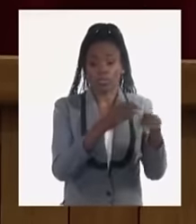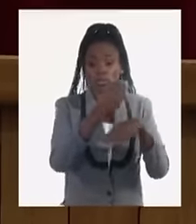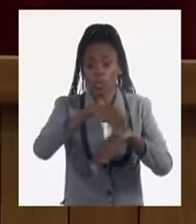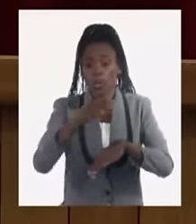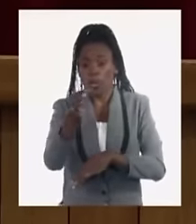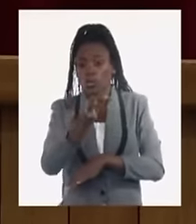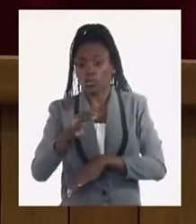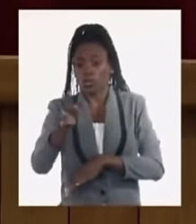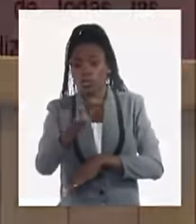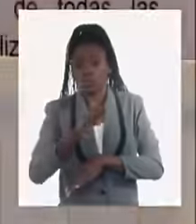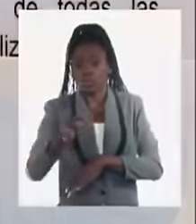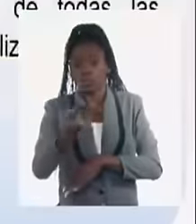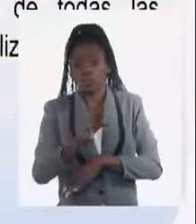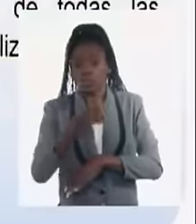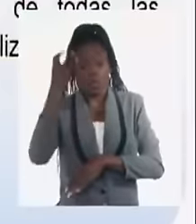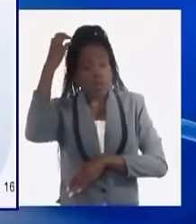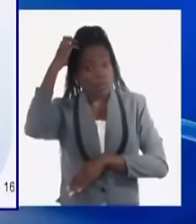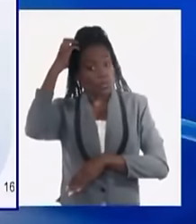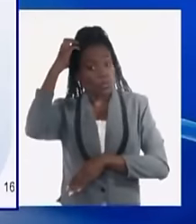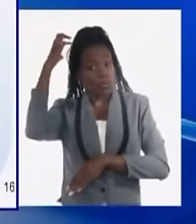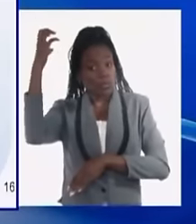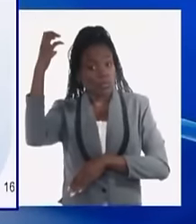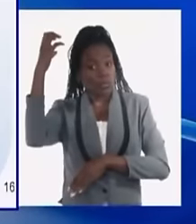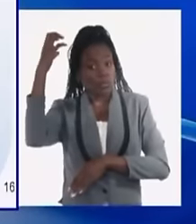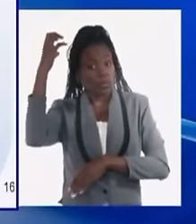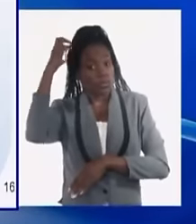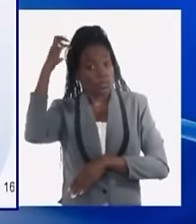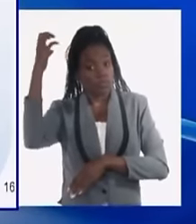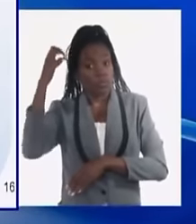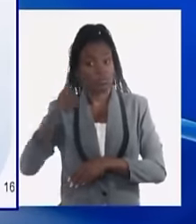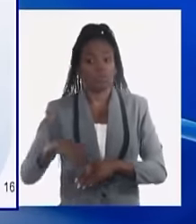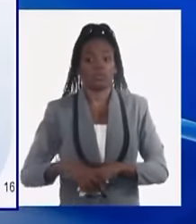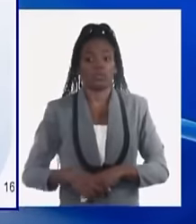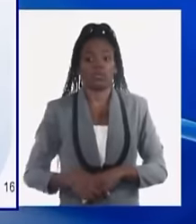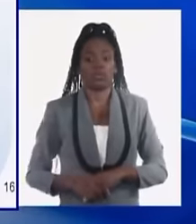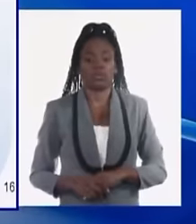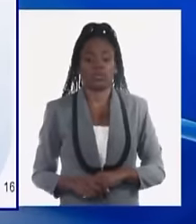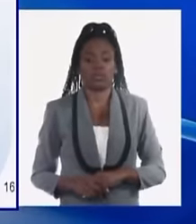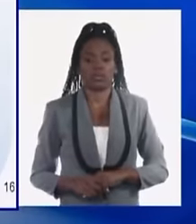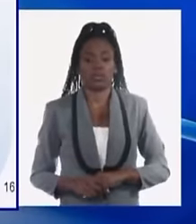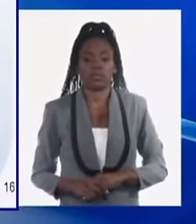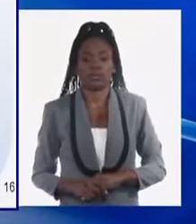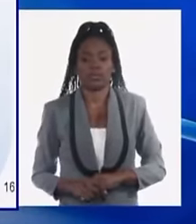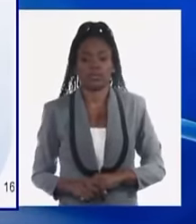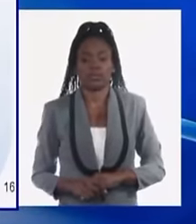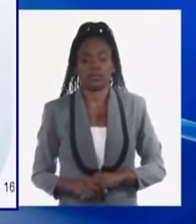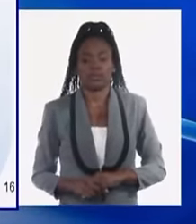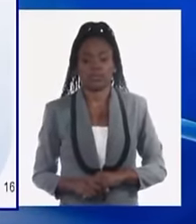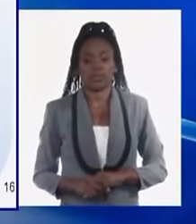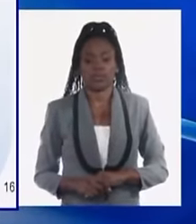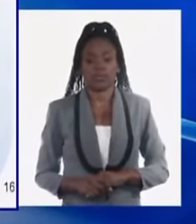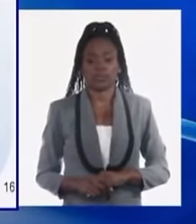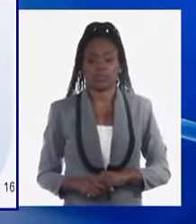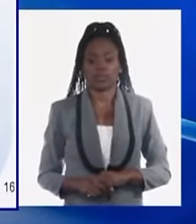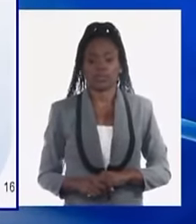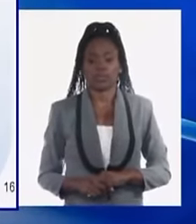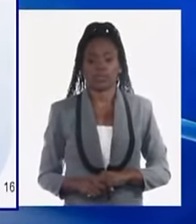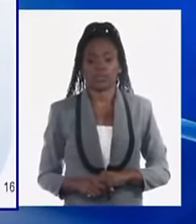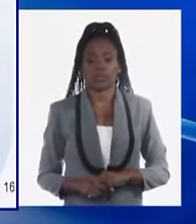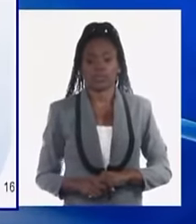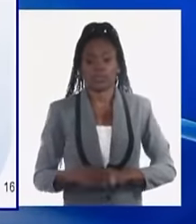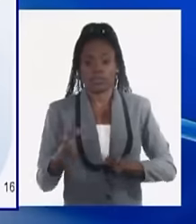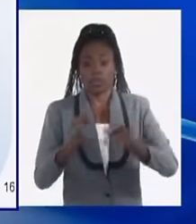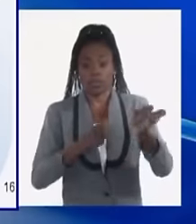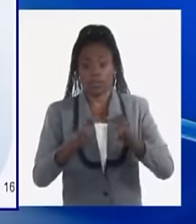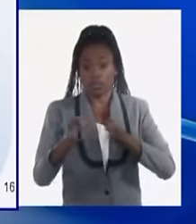municipios, los gobiernos territoriales no siempre han ejercido debidamente su autoridad y autonomía en función